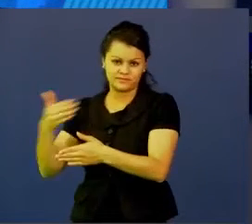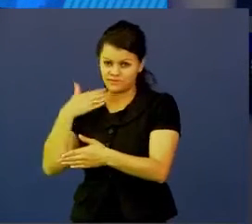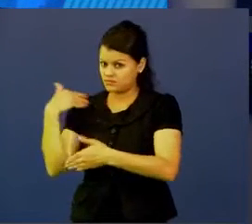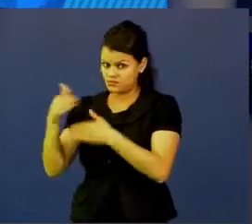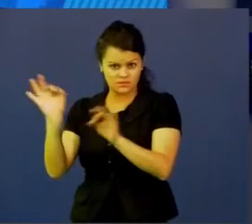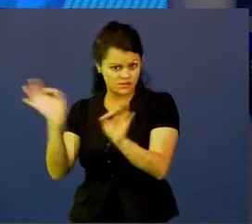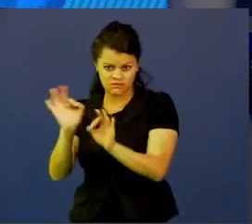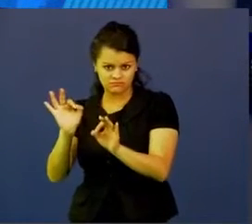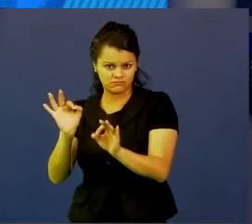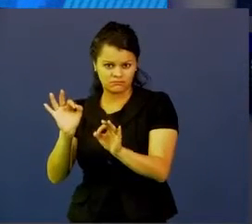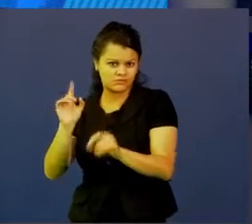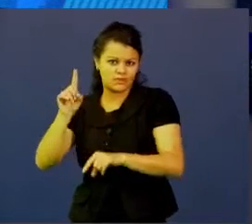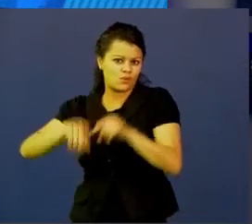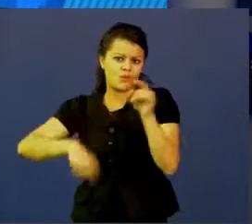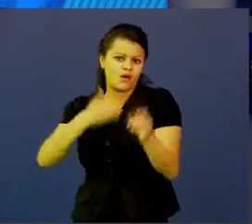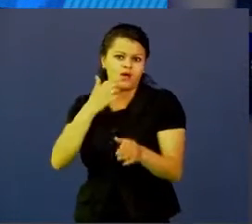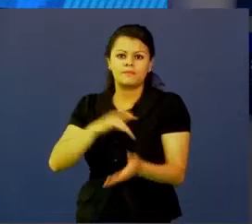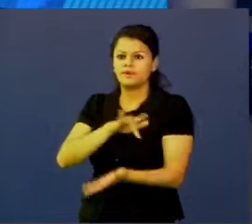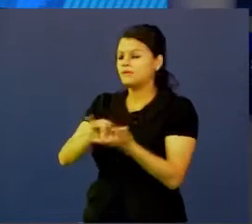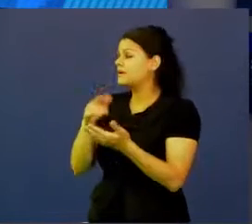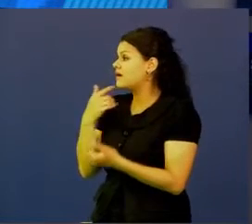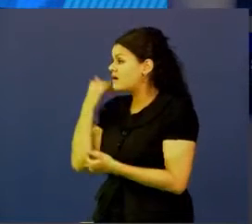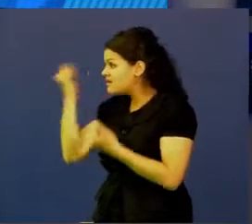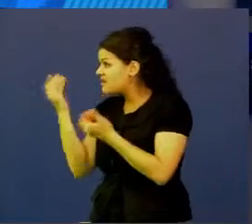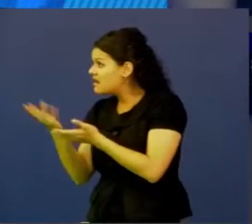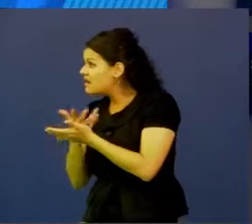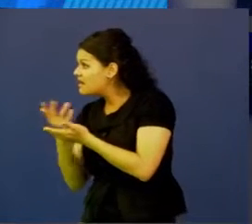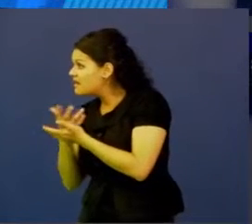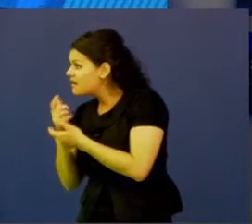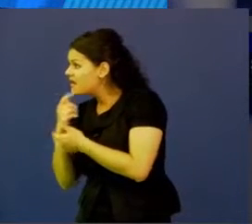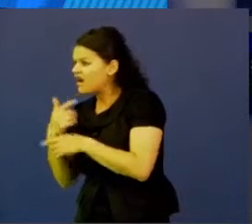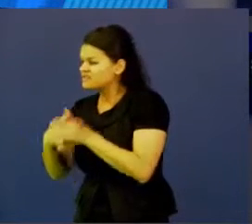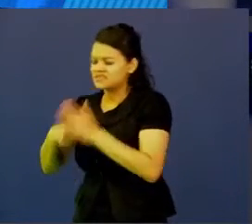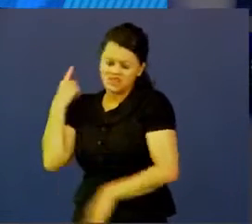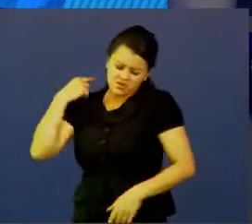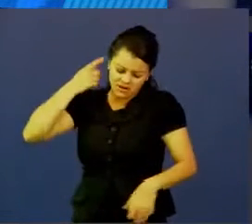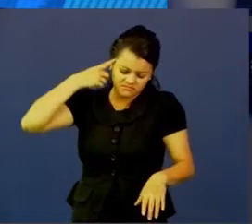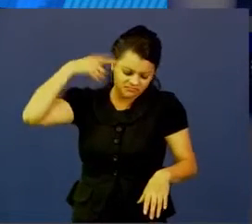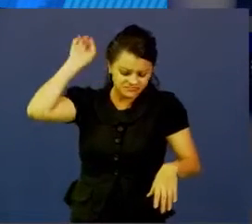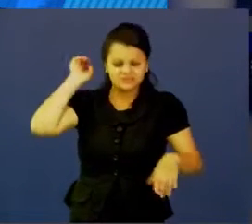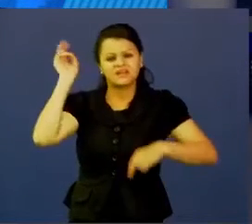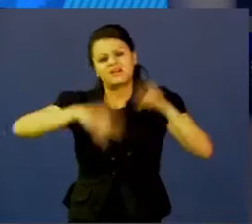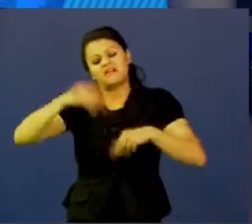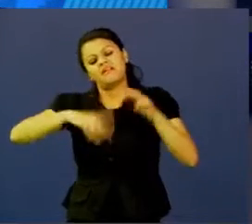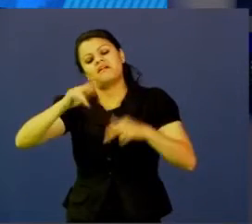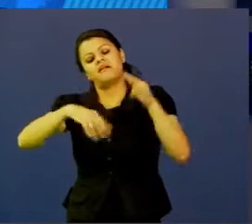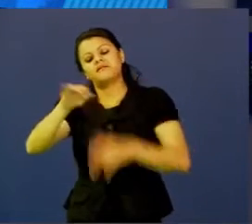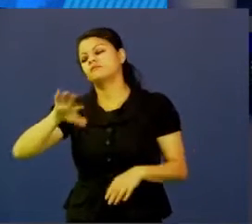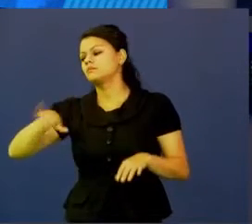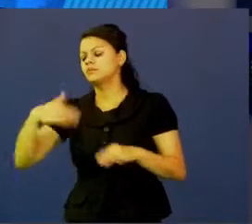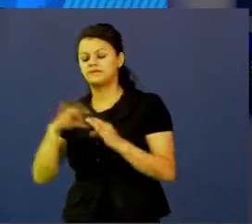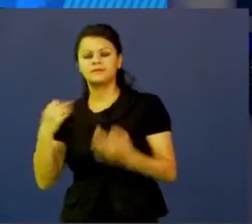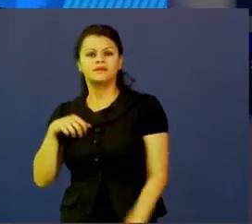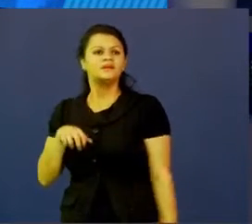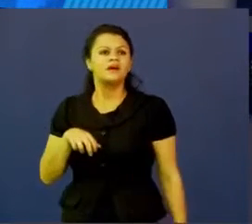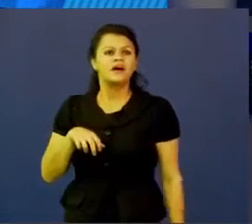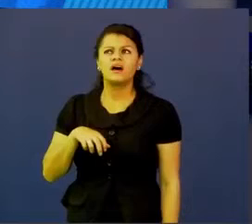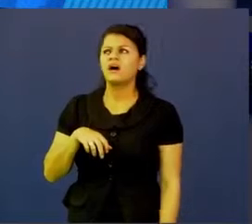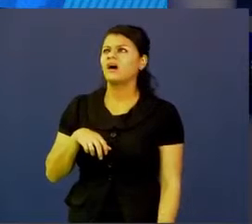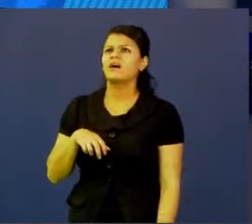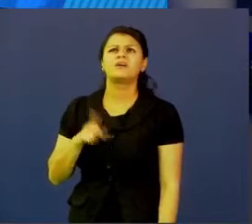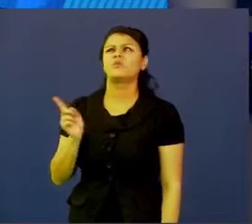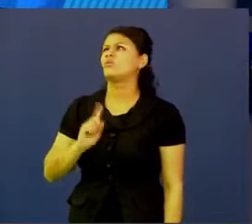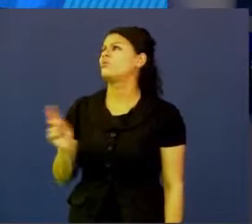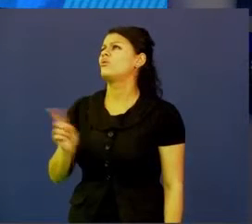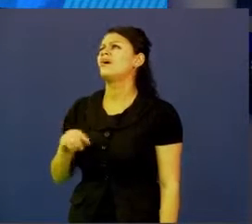el arquitecto con la primera conversación hubiera construido, y la familia hubiera dicho, no, pero esta no era la casa que nos imaginábamos, se perdió el tiempo,